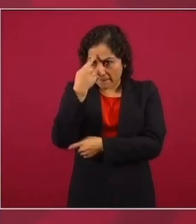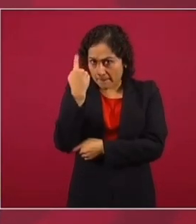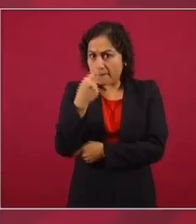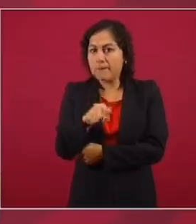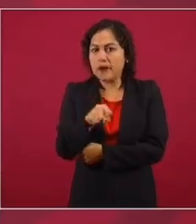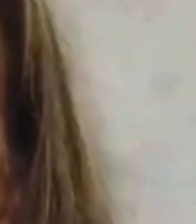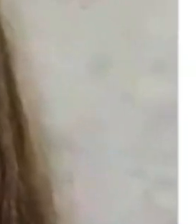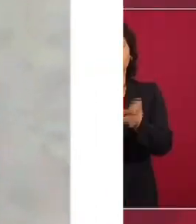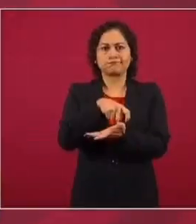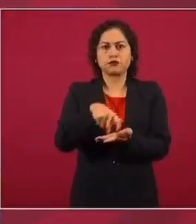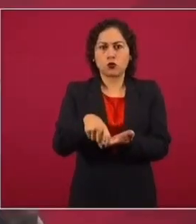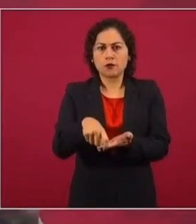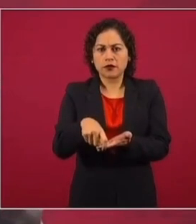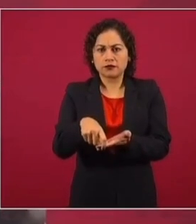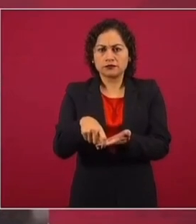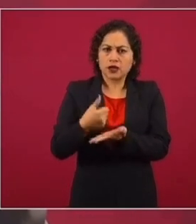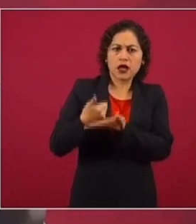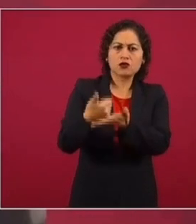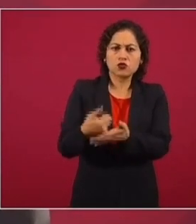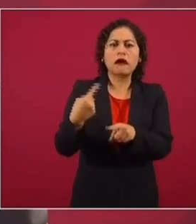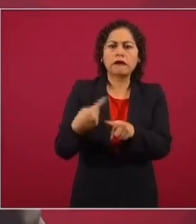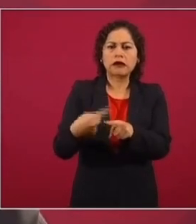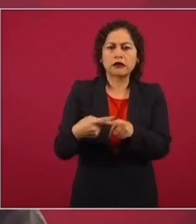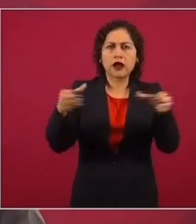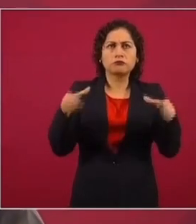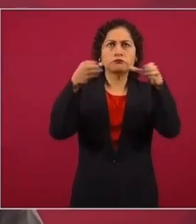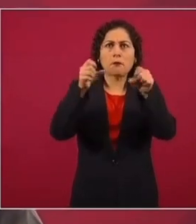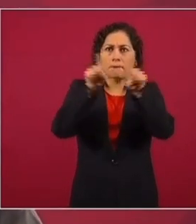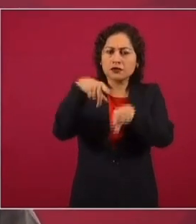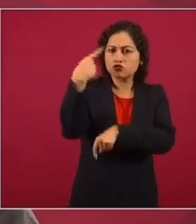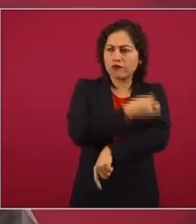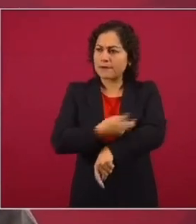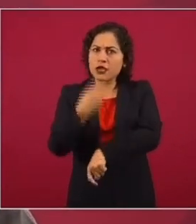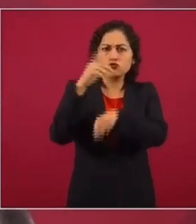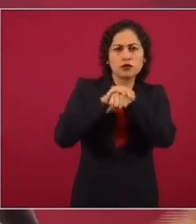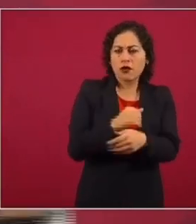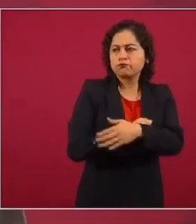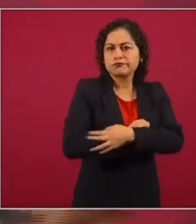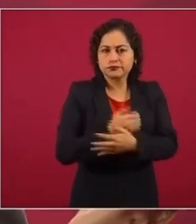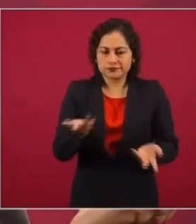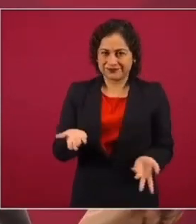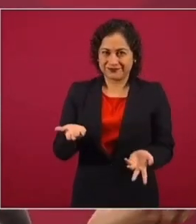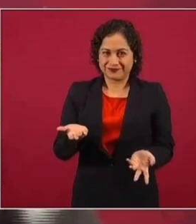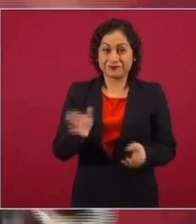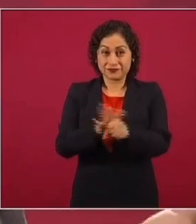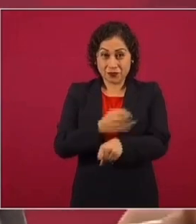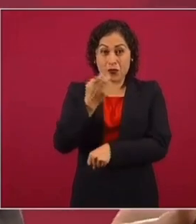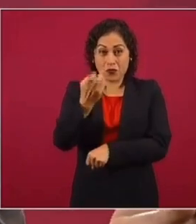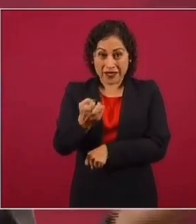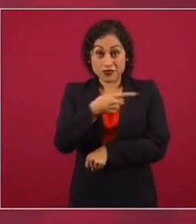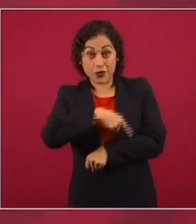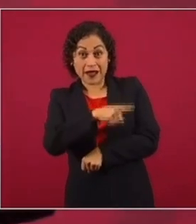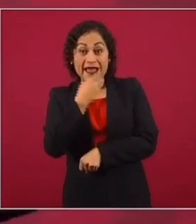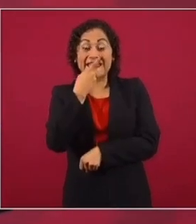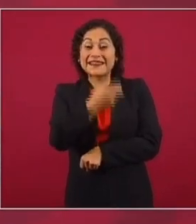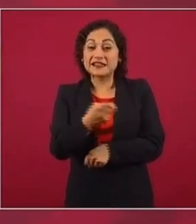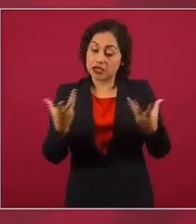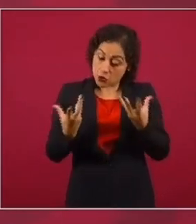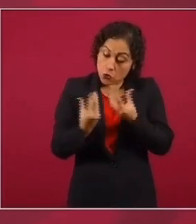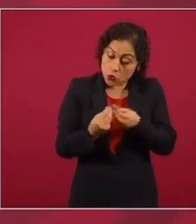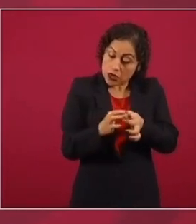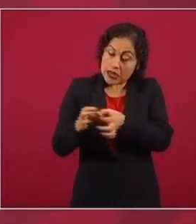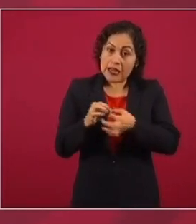a los allegados al régimen. Entonces, por eso dicen, vamos a unirnos. Toda la alianza no es solo